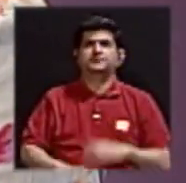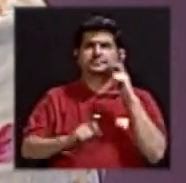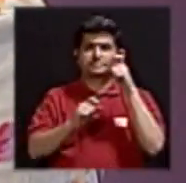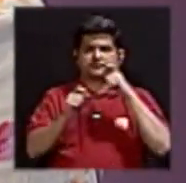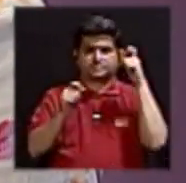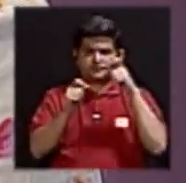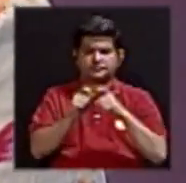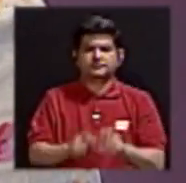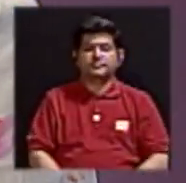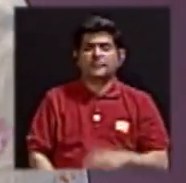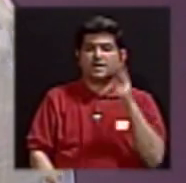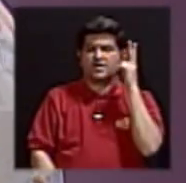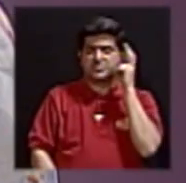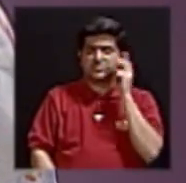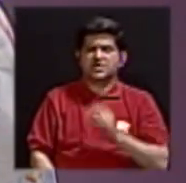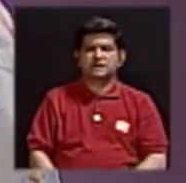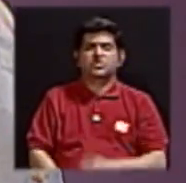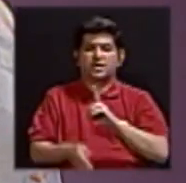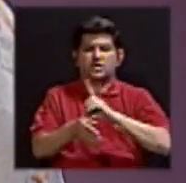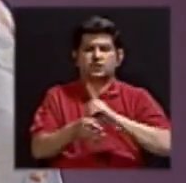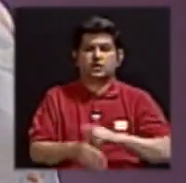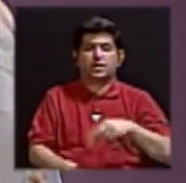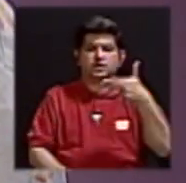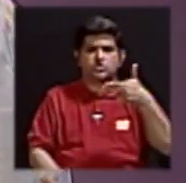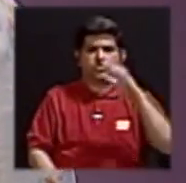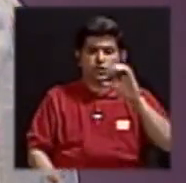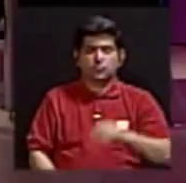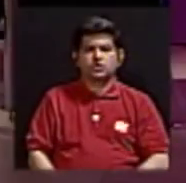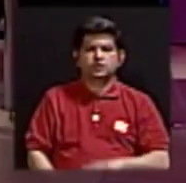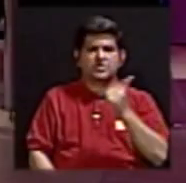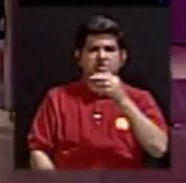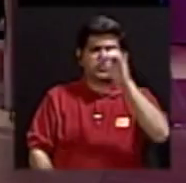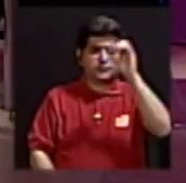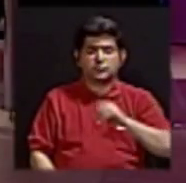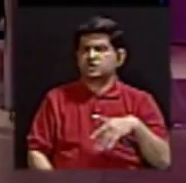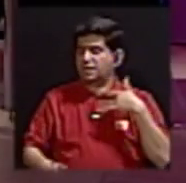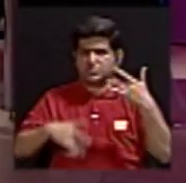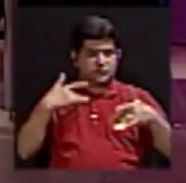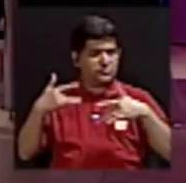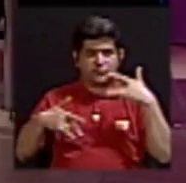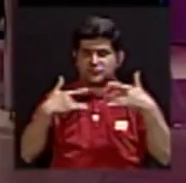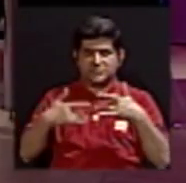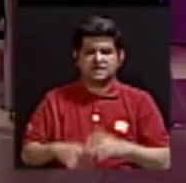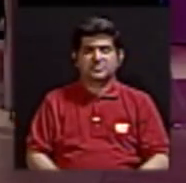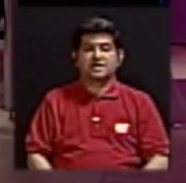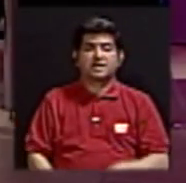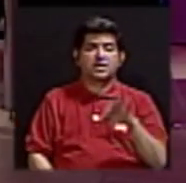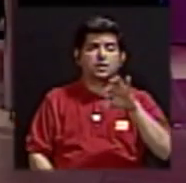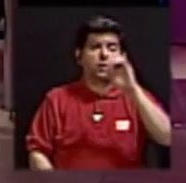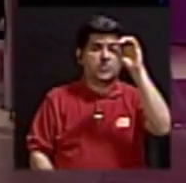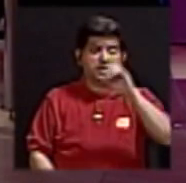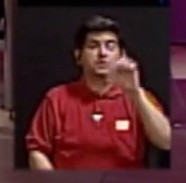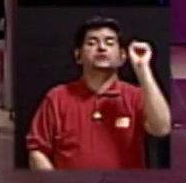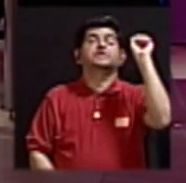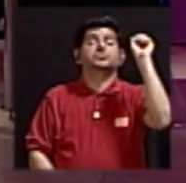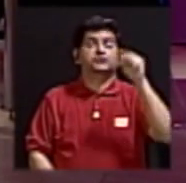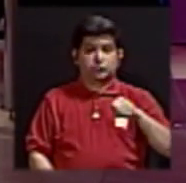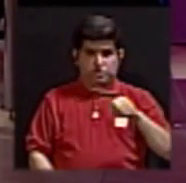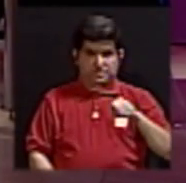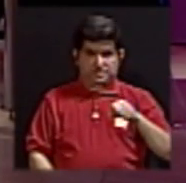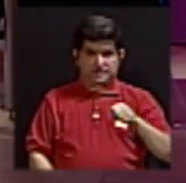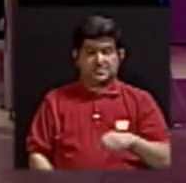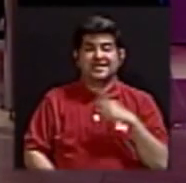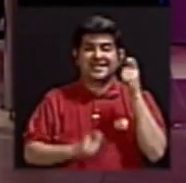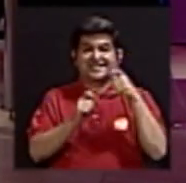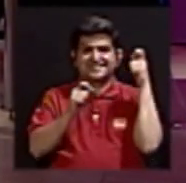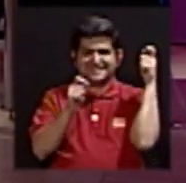Precisamente, oyendo a la doctora Choto Cruz que dice que el 10% de las mujeres no lo sienten, quiere decir que el 90% sí. Y es